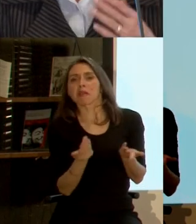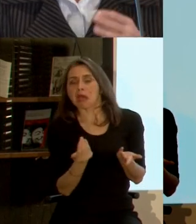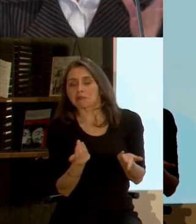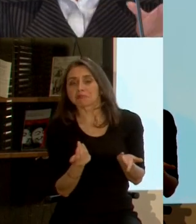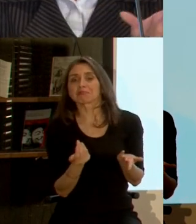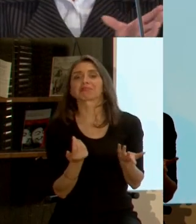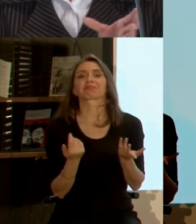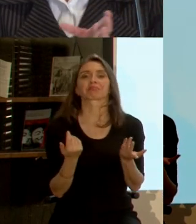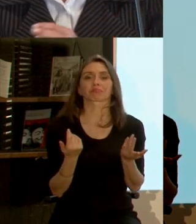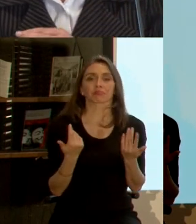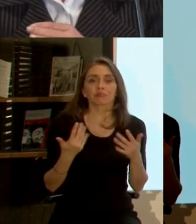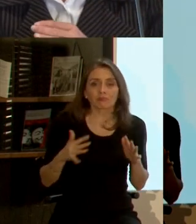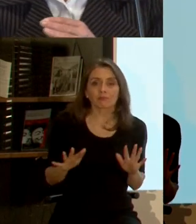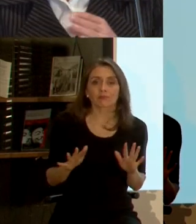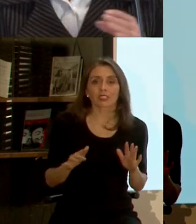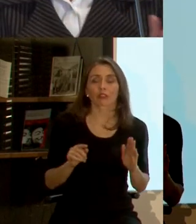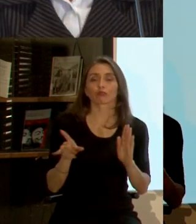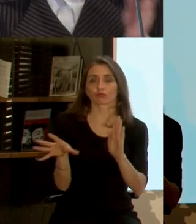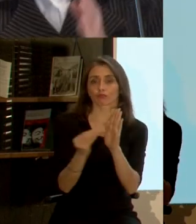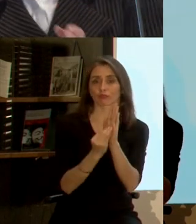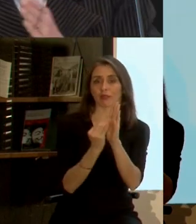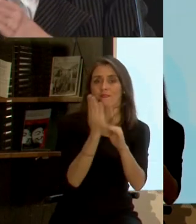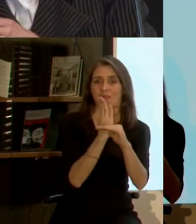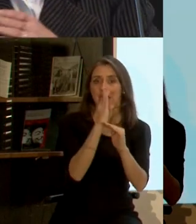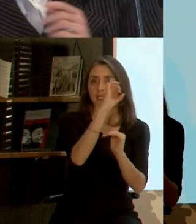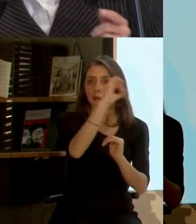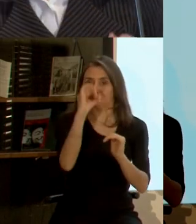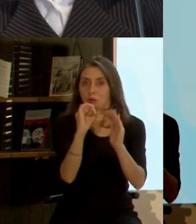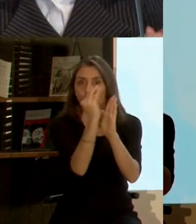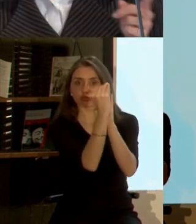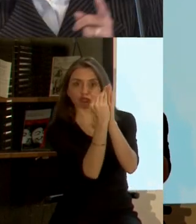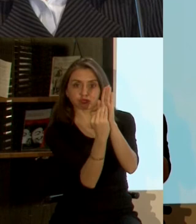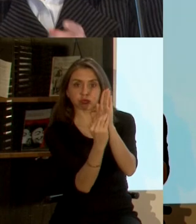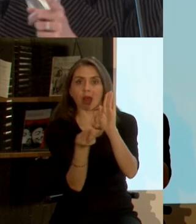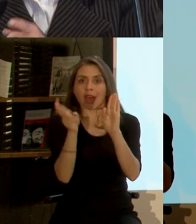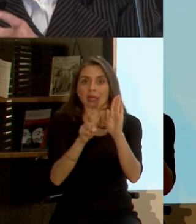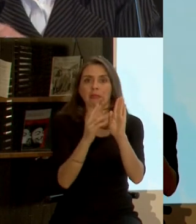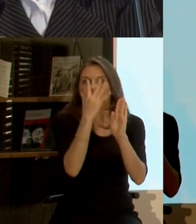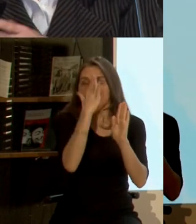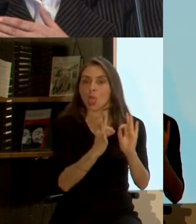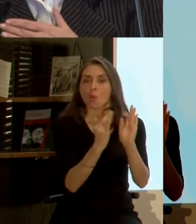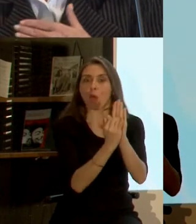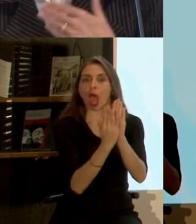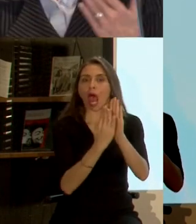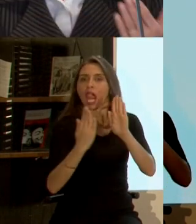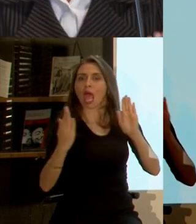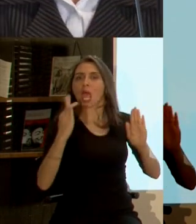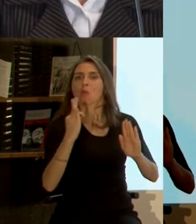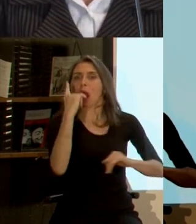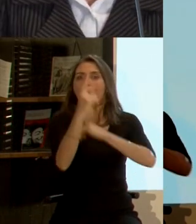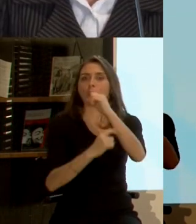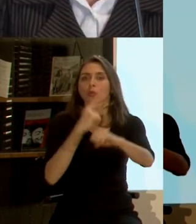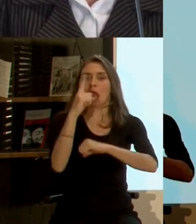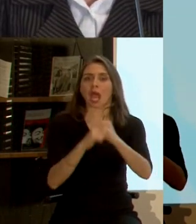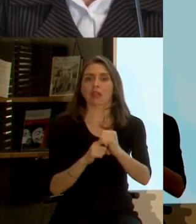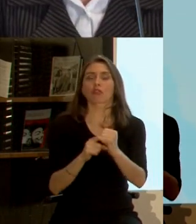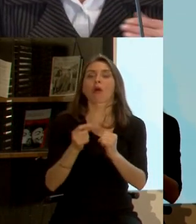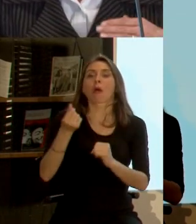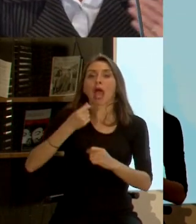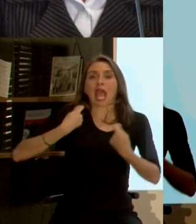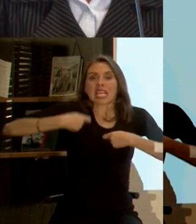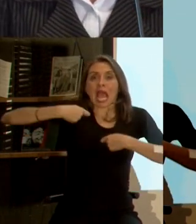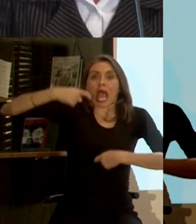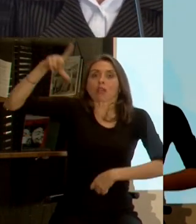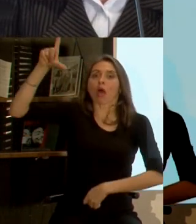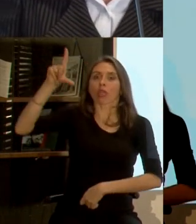ya teniendo la base de indicadores que se va a repetir los costos de repetirlo anualmente van bajando